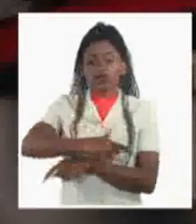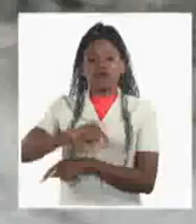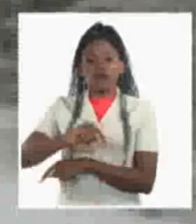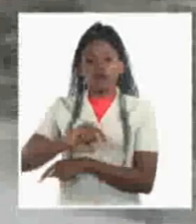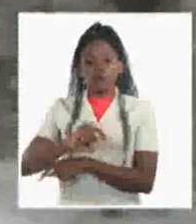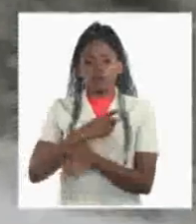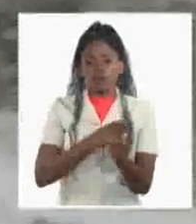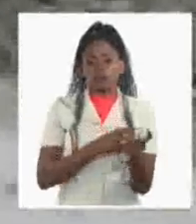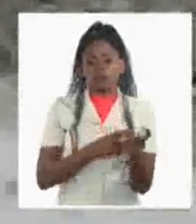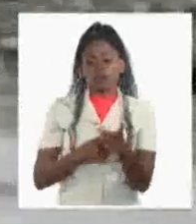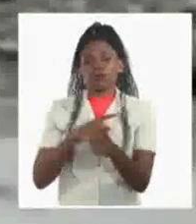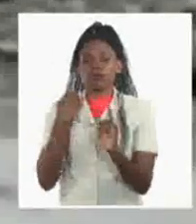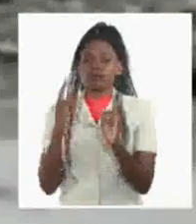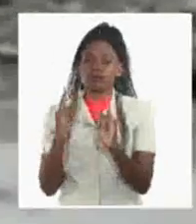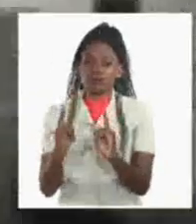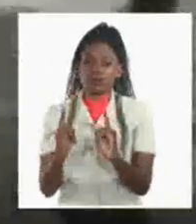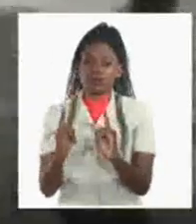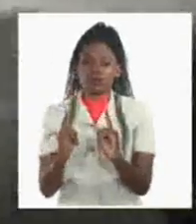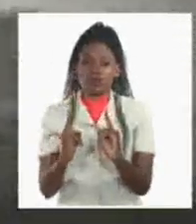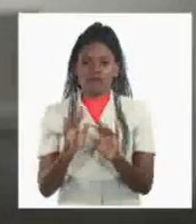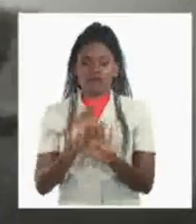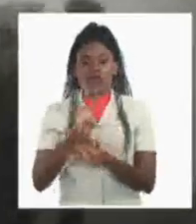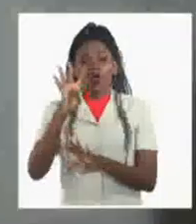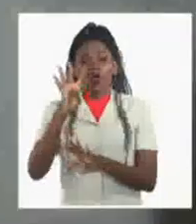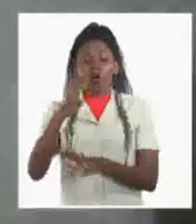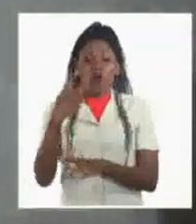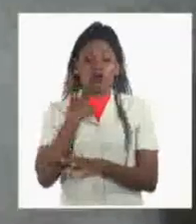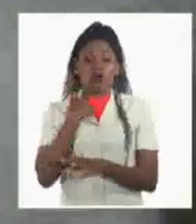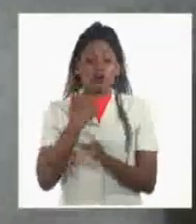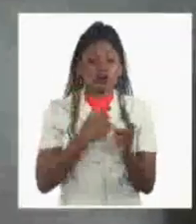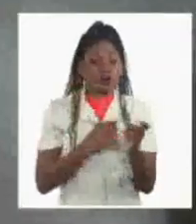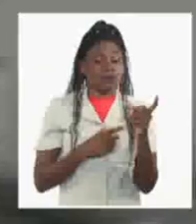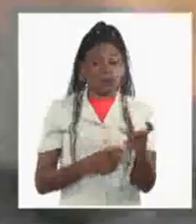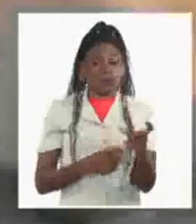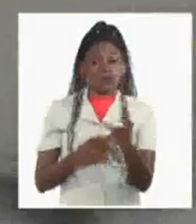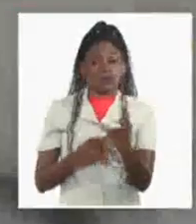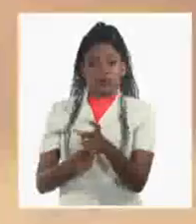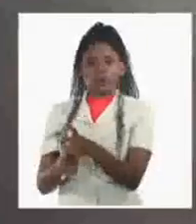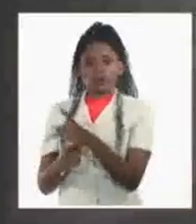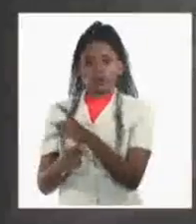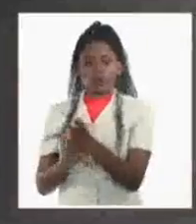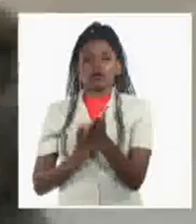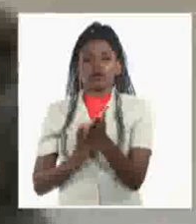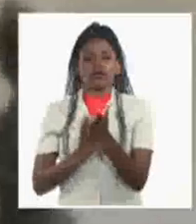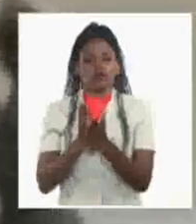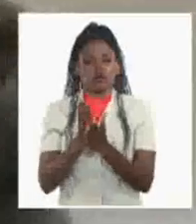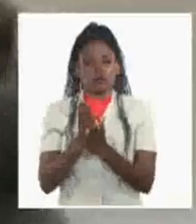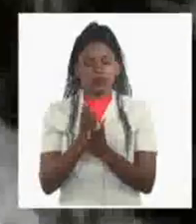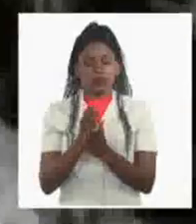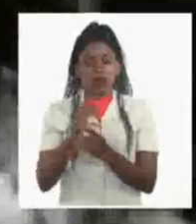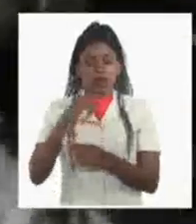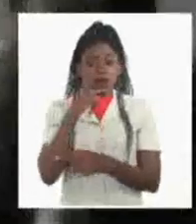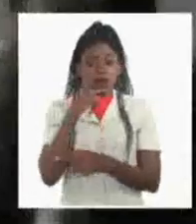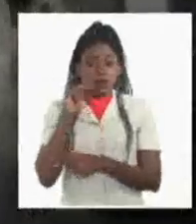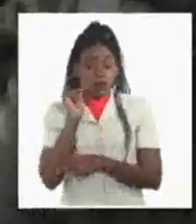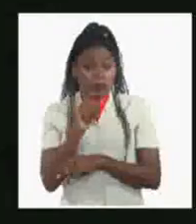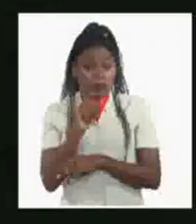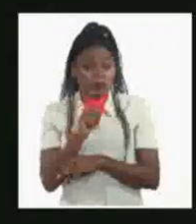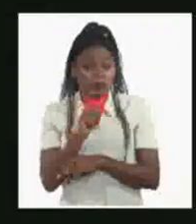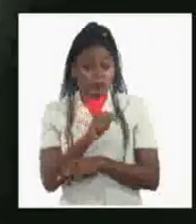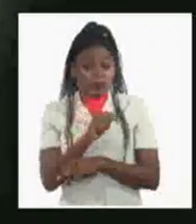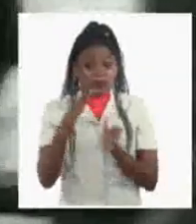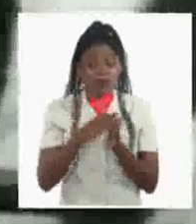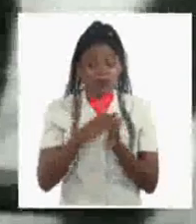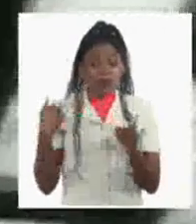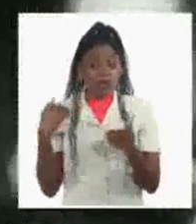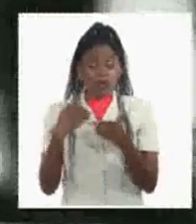fusilados. Fueron casi cuatro años de duros y persistentes combates en suelo soviético y a lo largo de los países